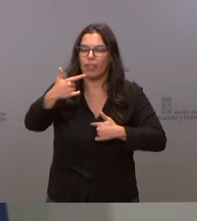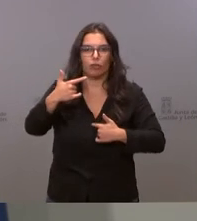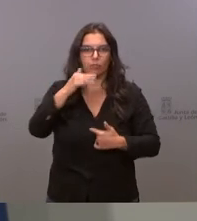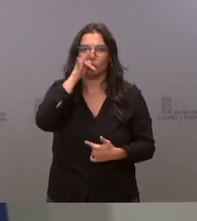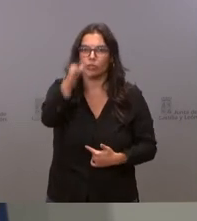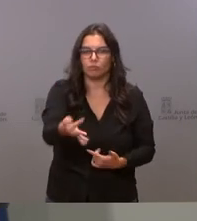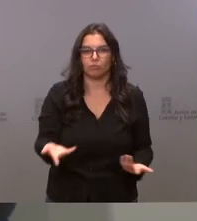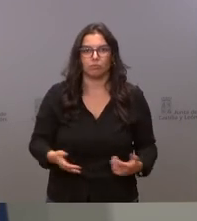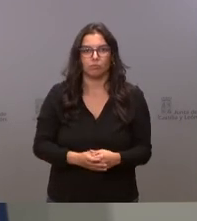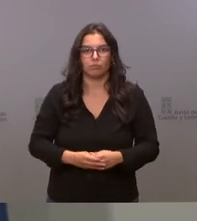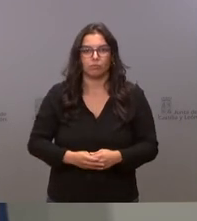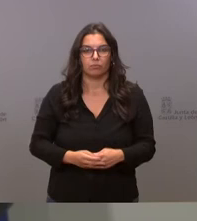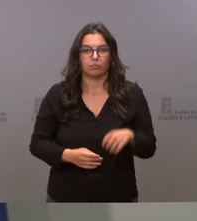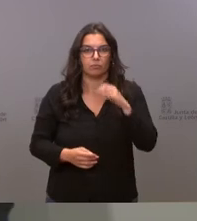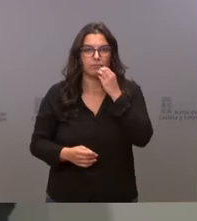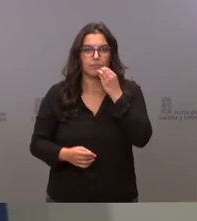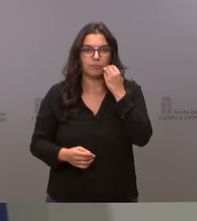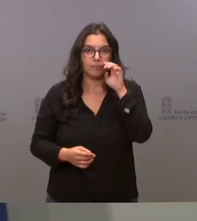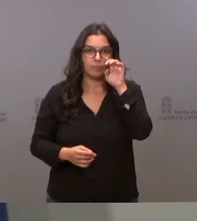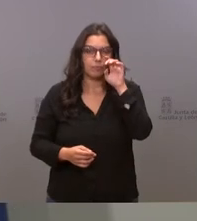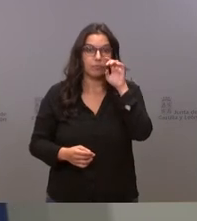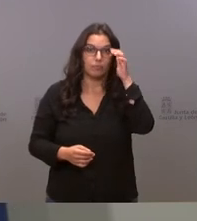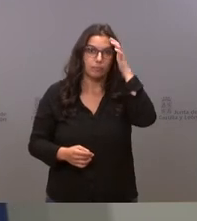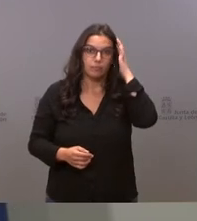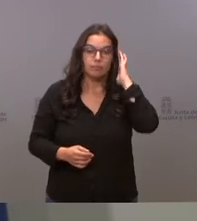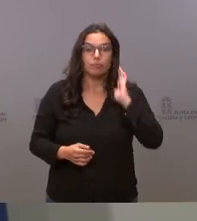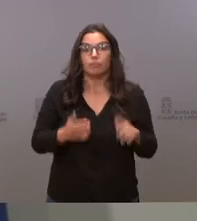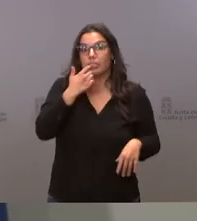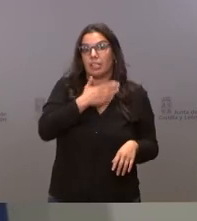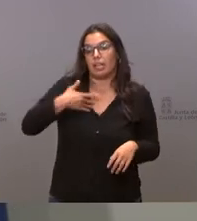puedo ir también con una mano a la espalda si es preciso